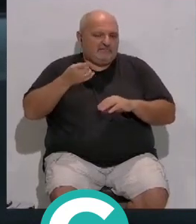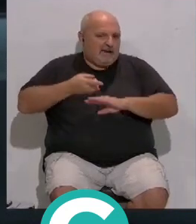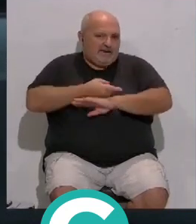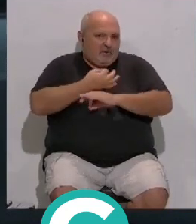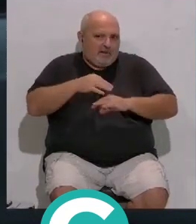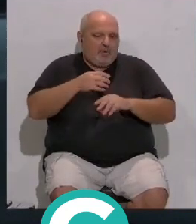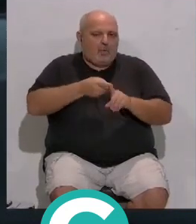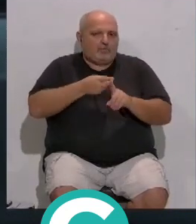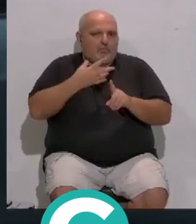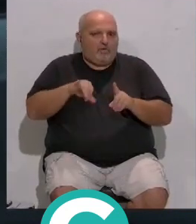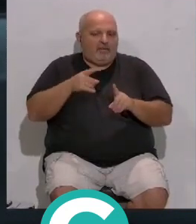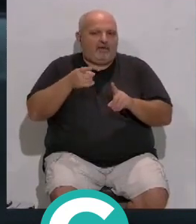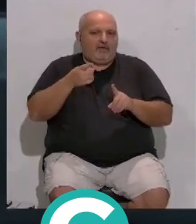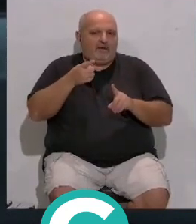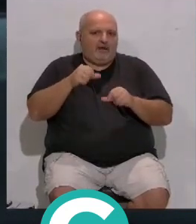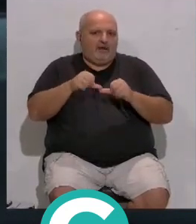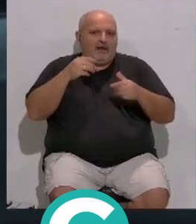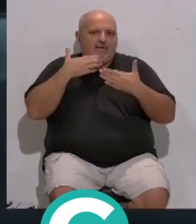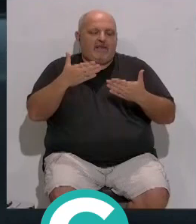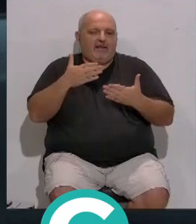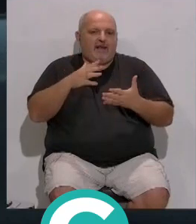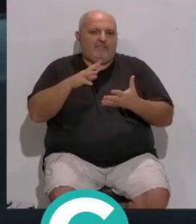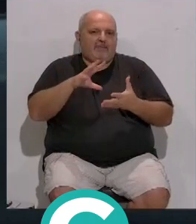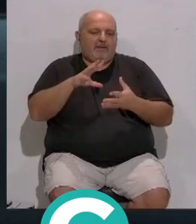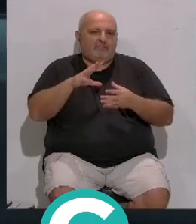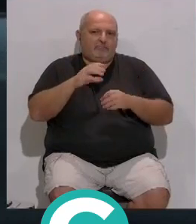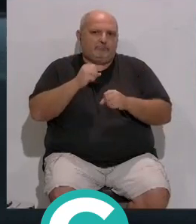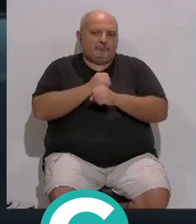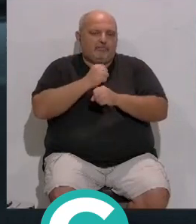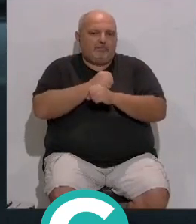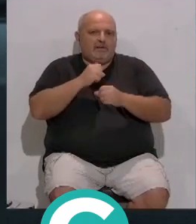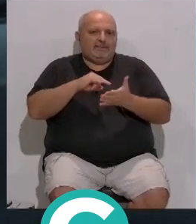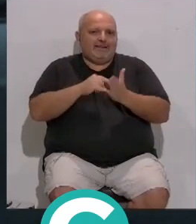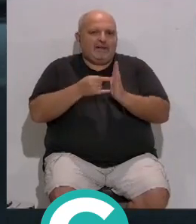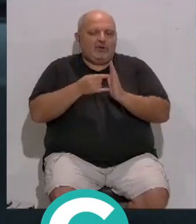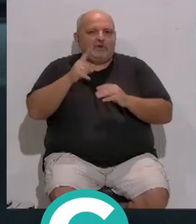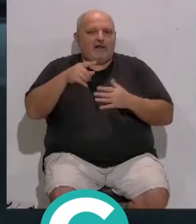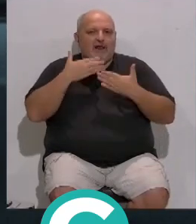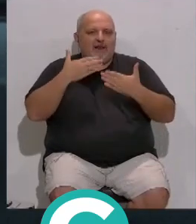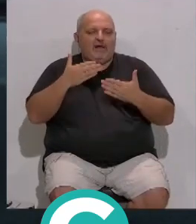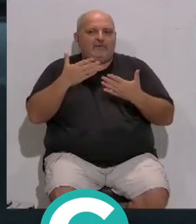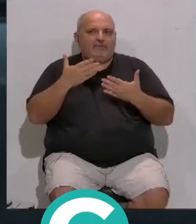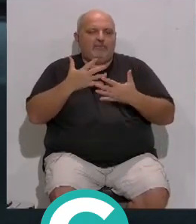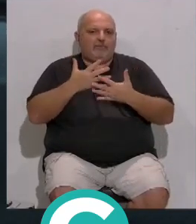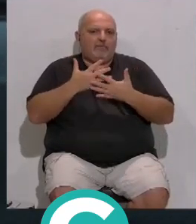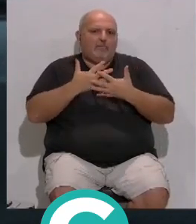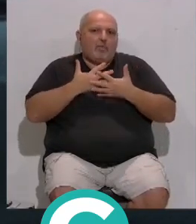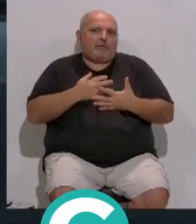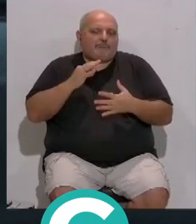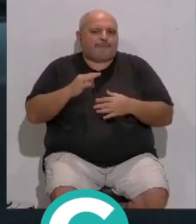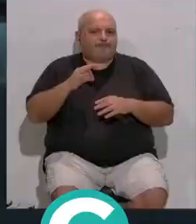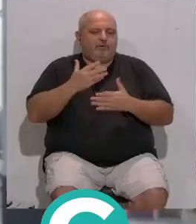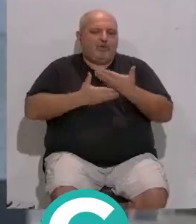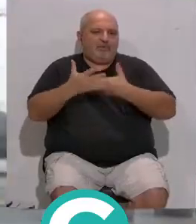trazado autonómico... ...y eso lo hemos hecho posible... ...gracias a ese enorme trabajo técnico... ...pero sobre todo gracias también... ...a esa voluntad de